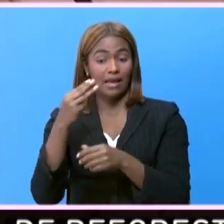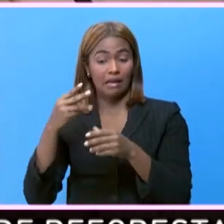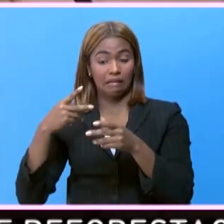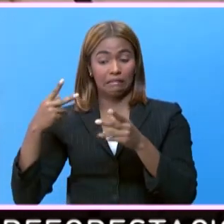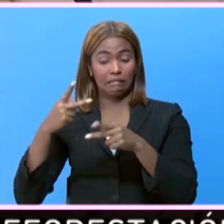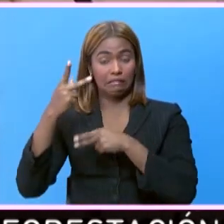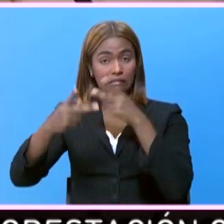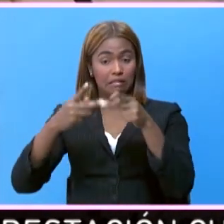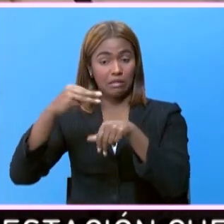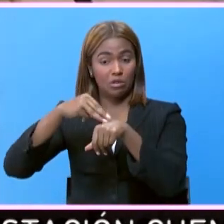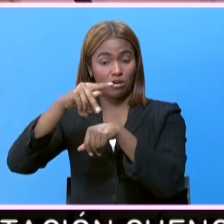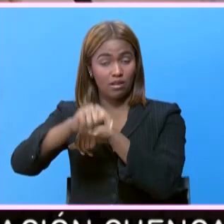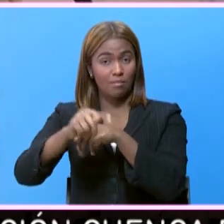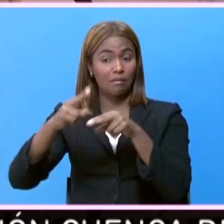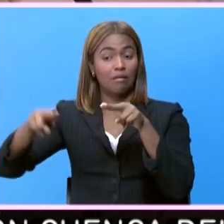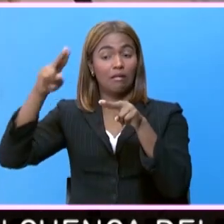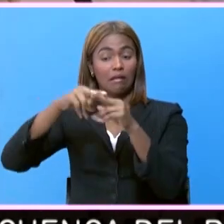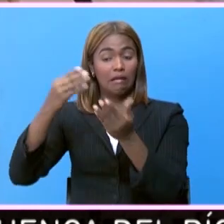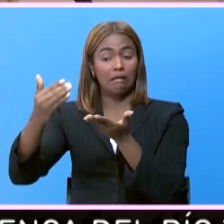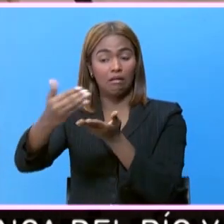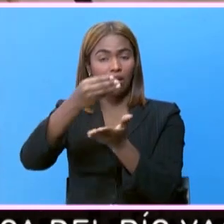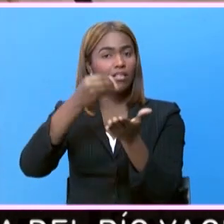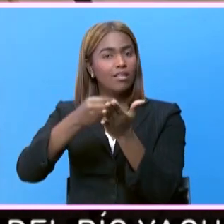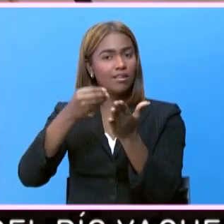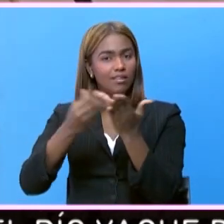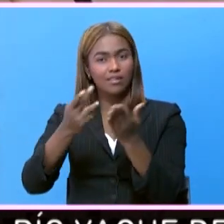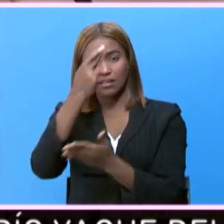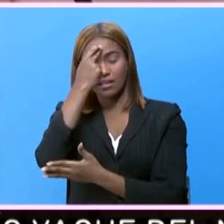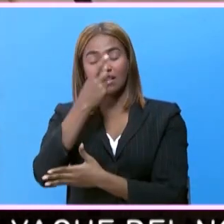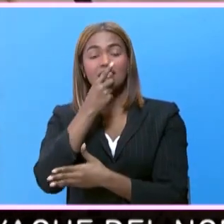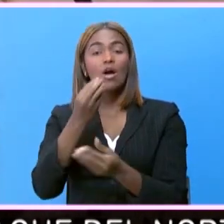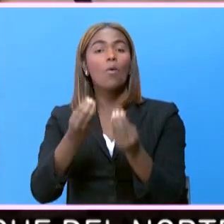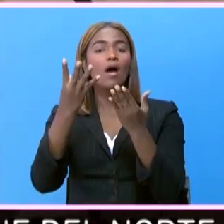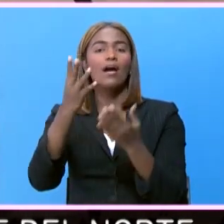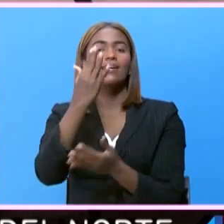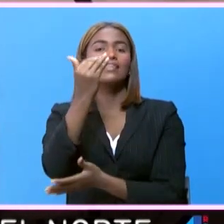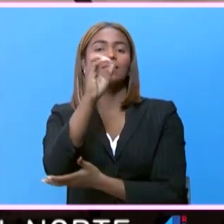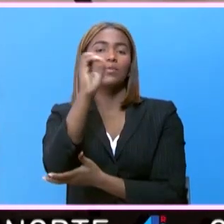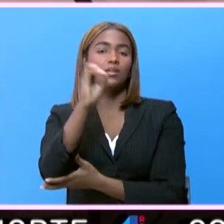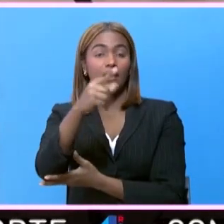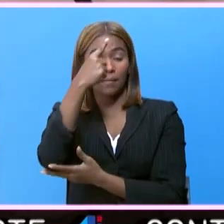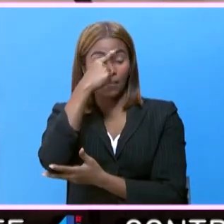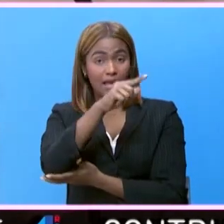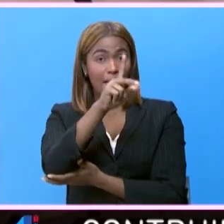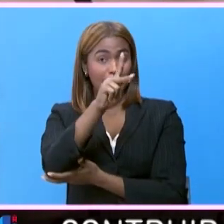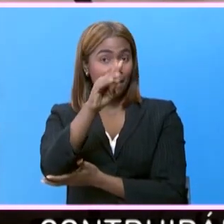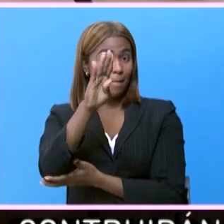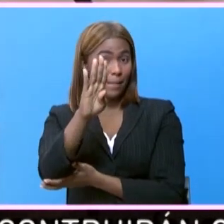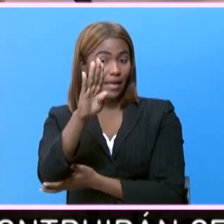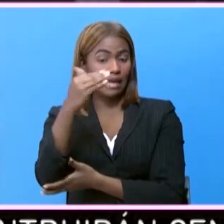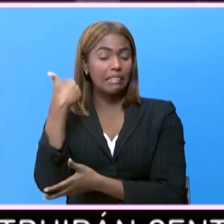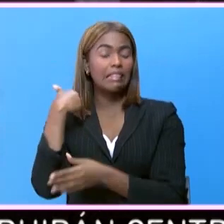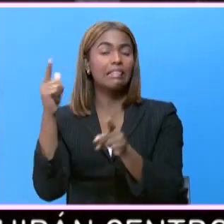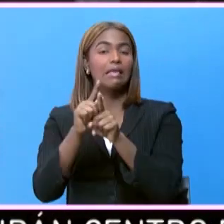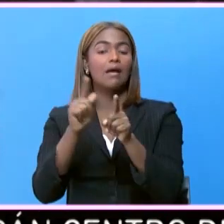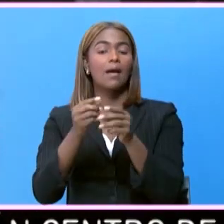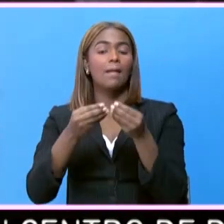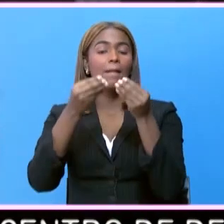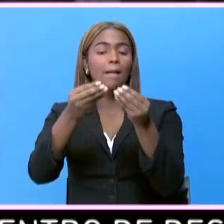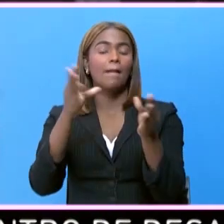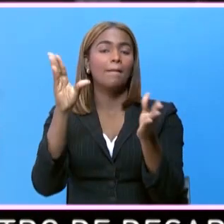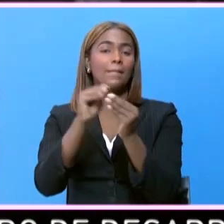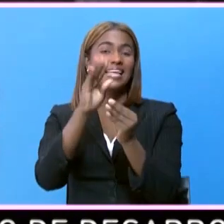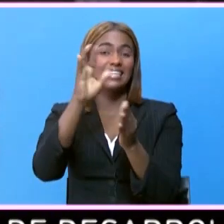representa un ingreso en nuestro país de un 15% al Producto Interno Bruto y genera más de 500 mil